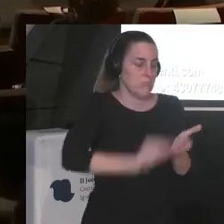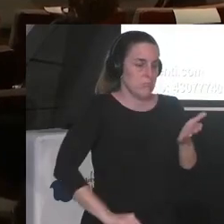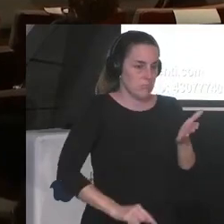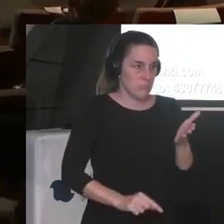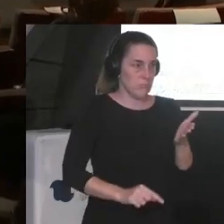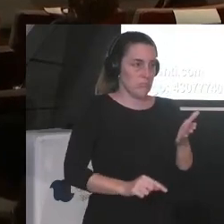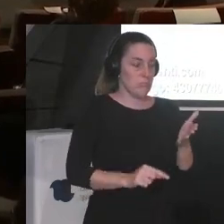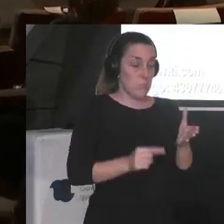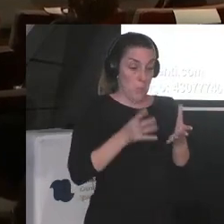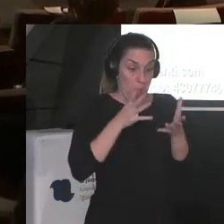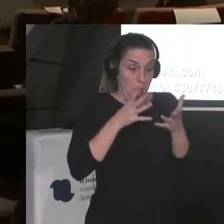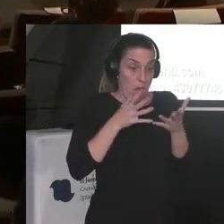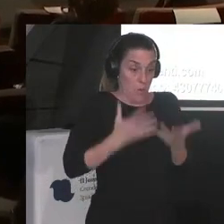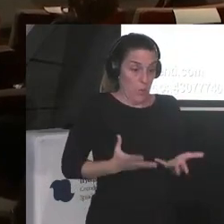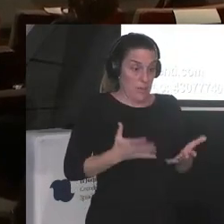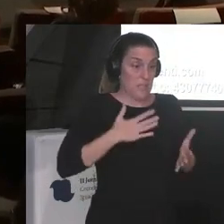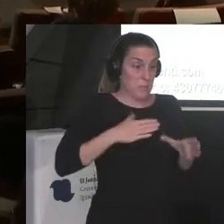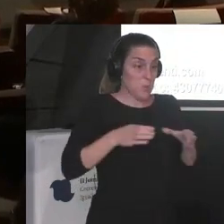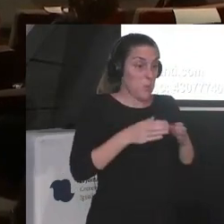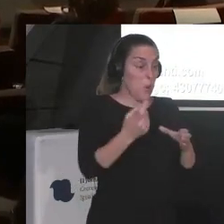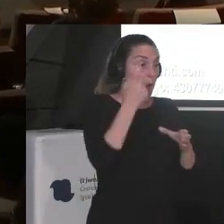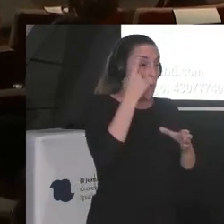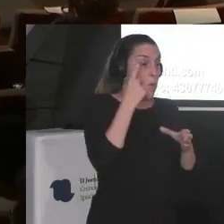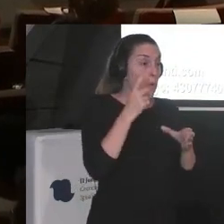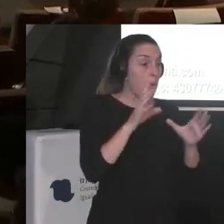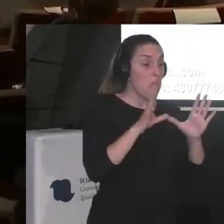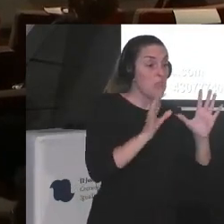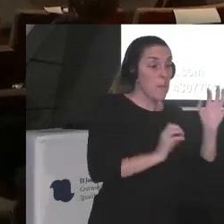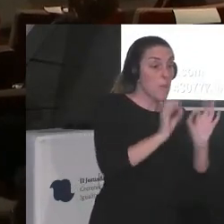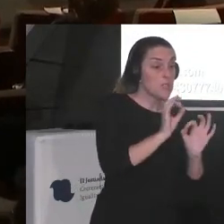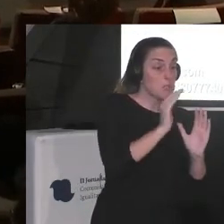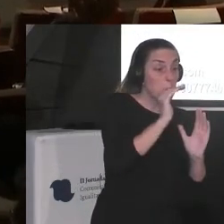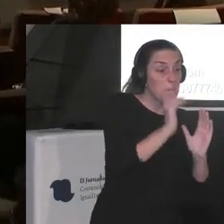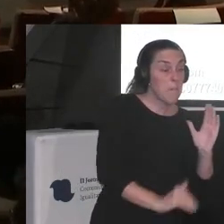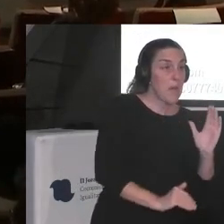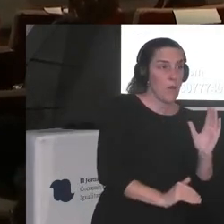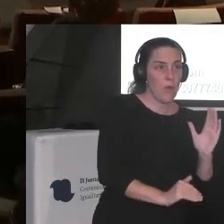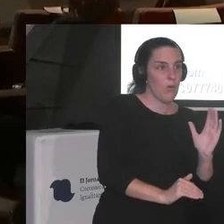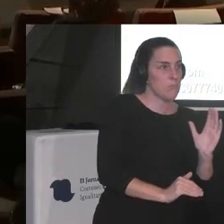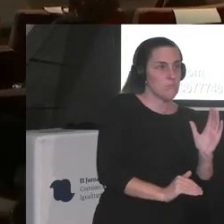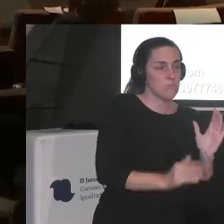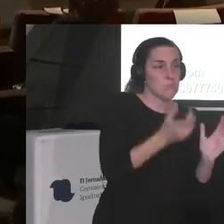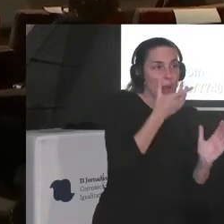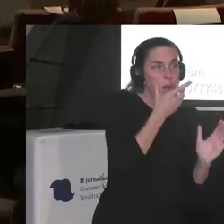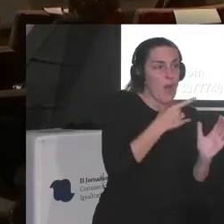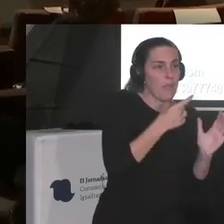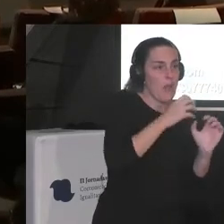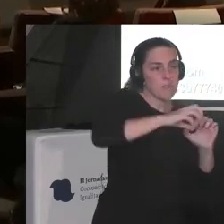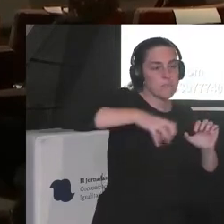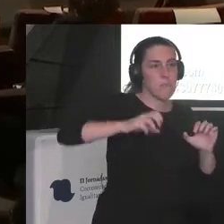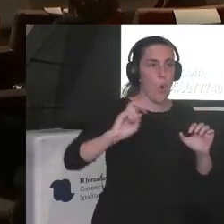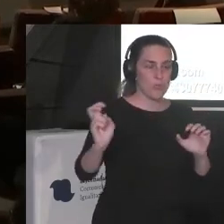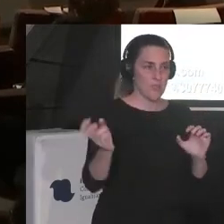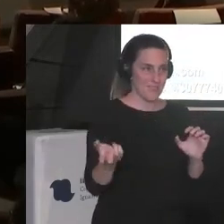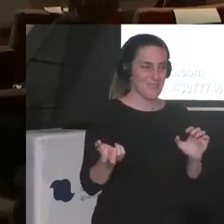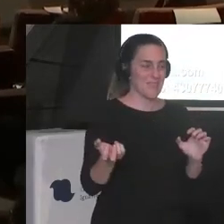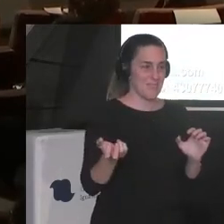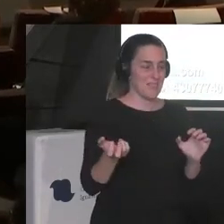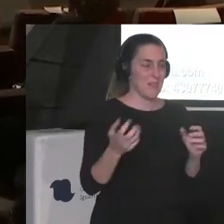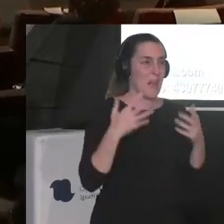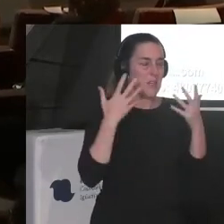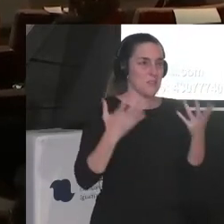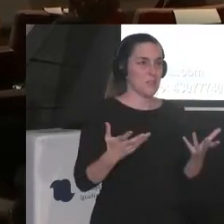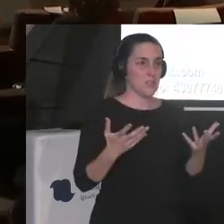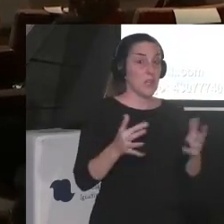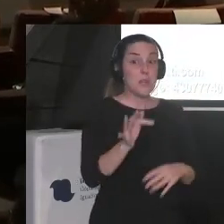alumnas que tenga por un 10% o menos son personas racializadas o sea que todavía hay una parte enorme